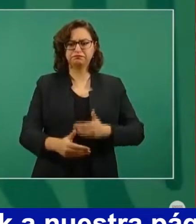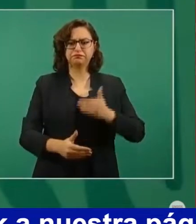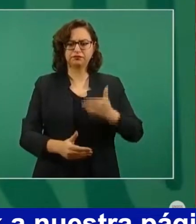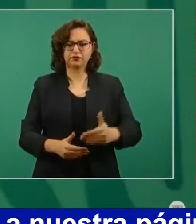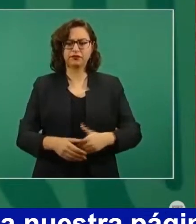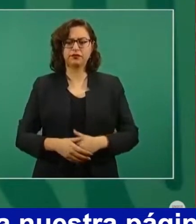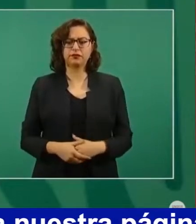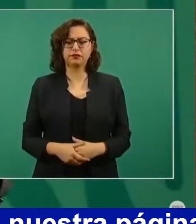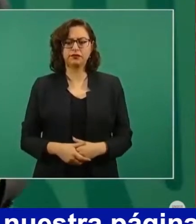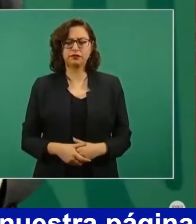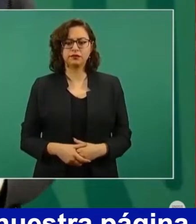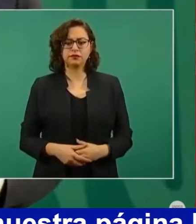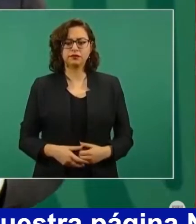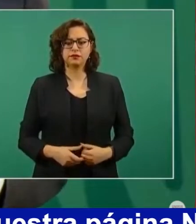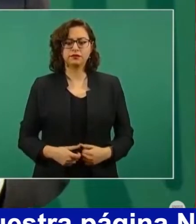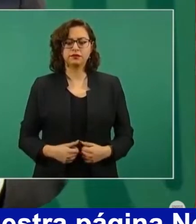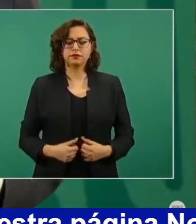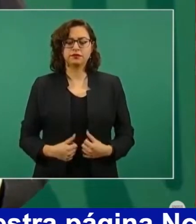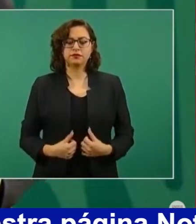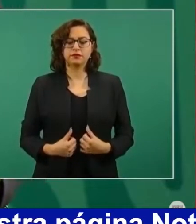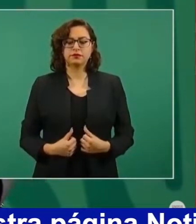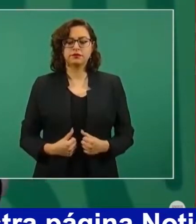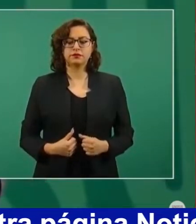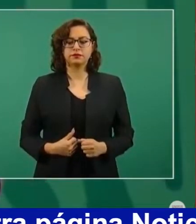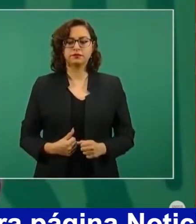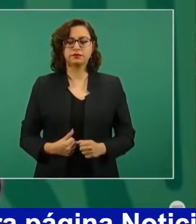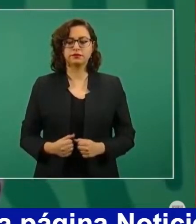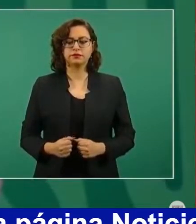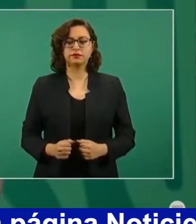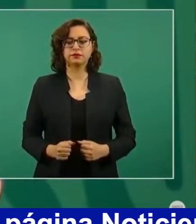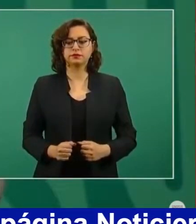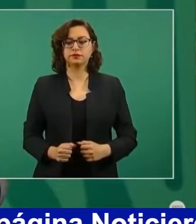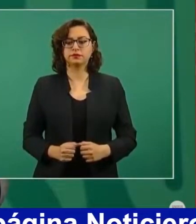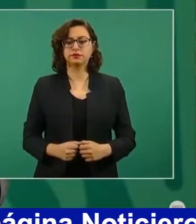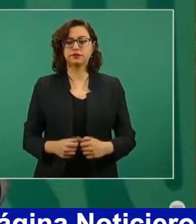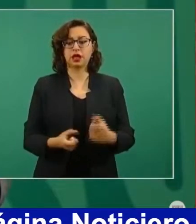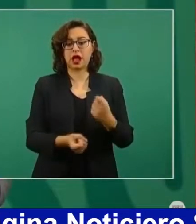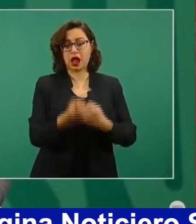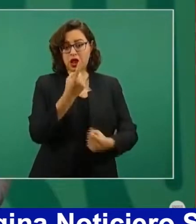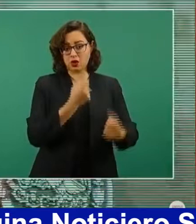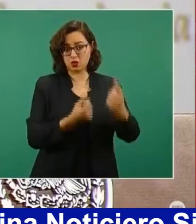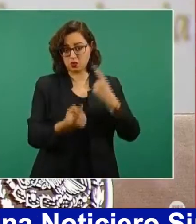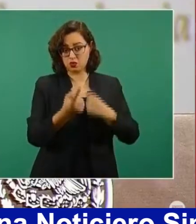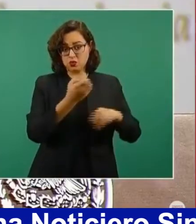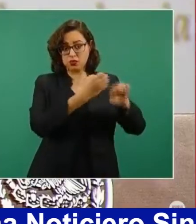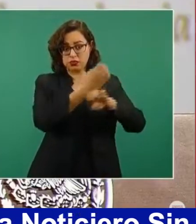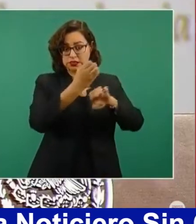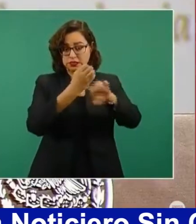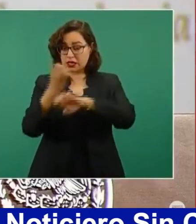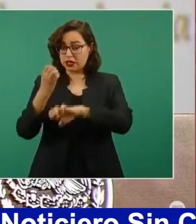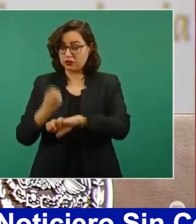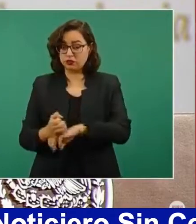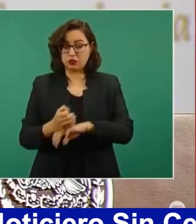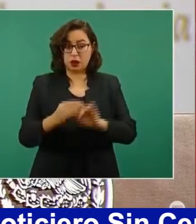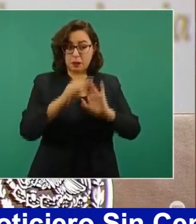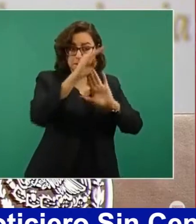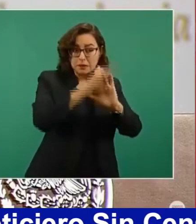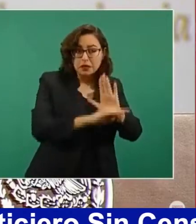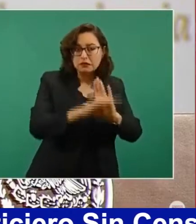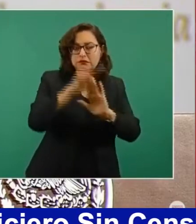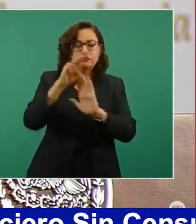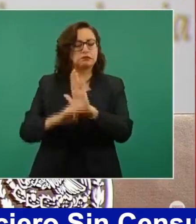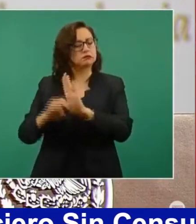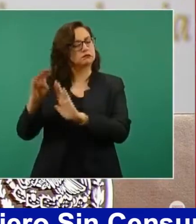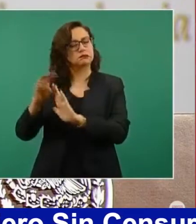No se ha podido en algunos estados disminuir la incidencia delictiva.